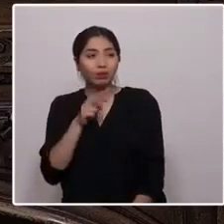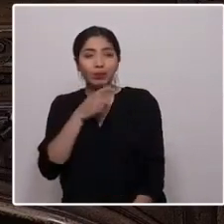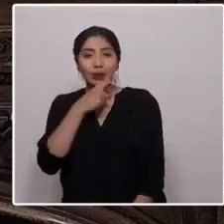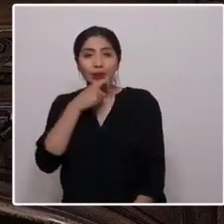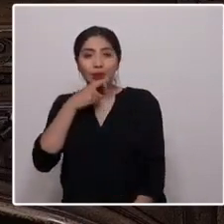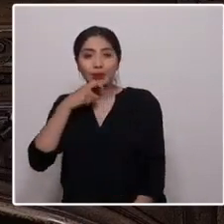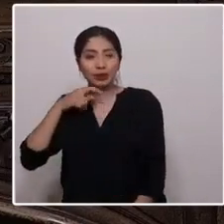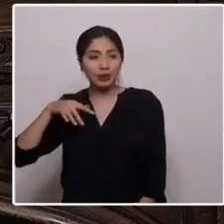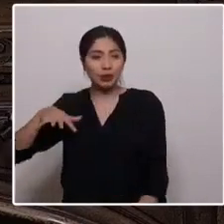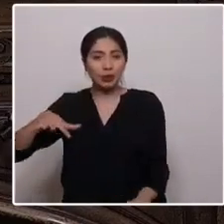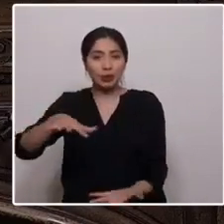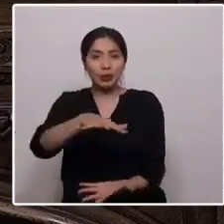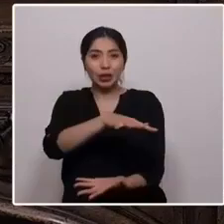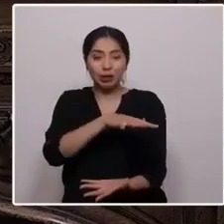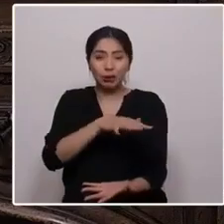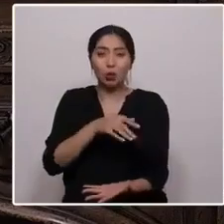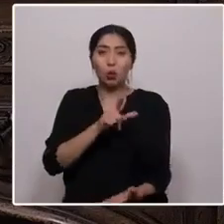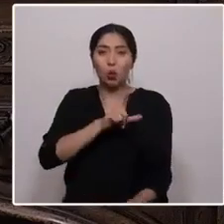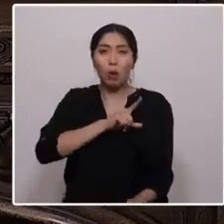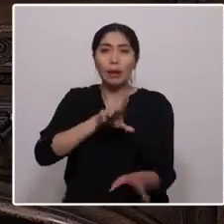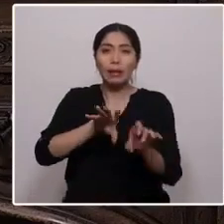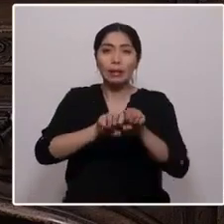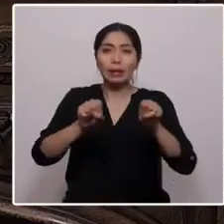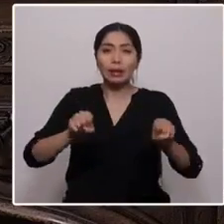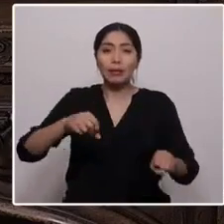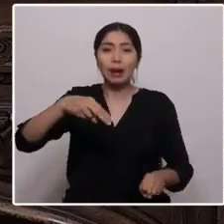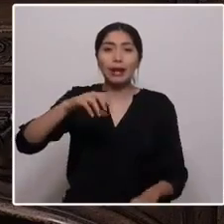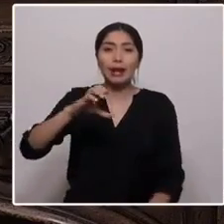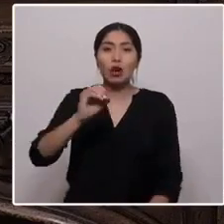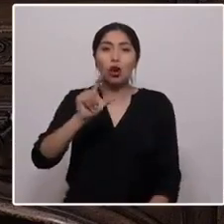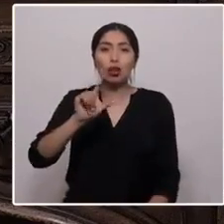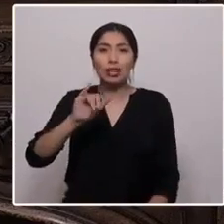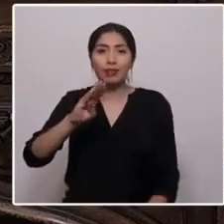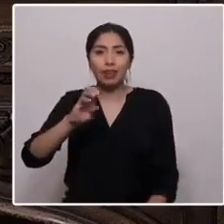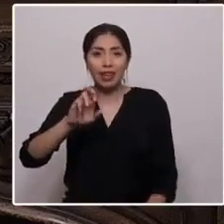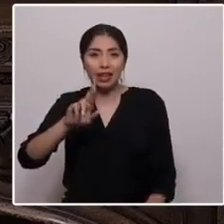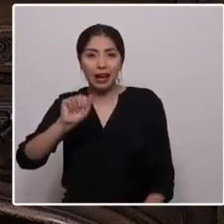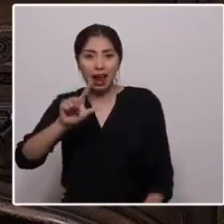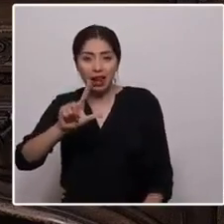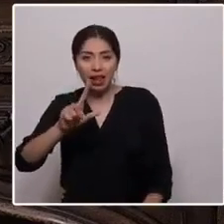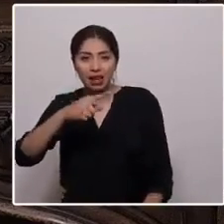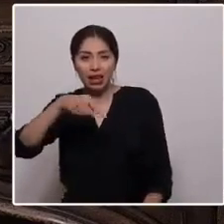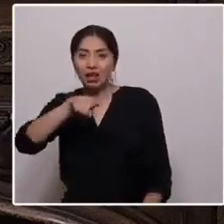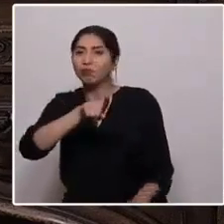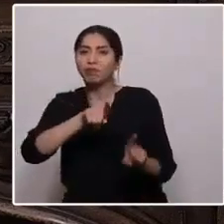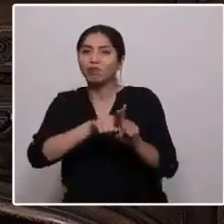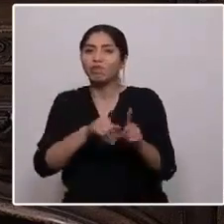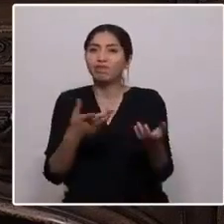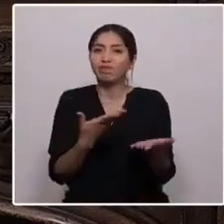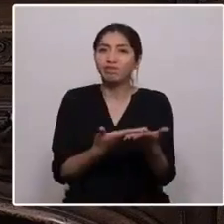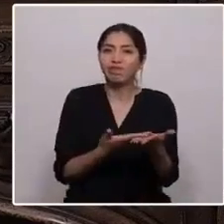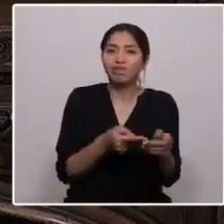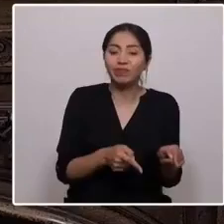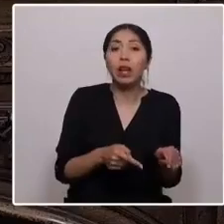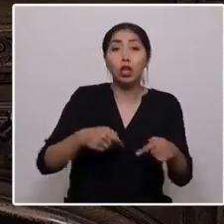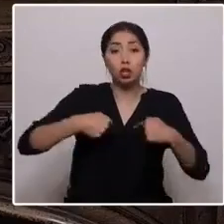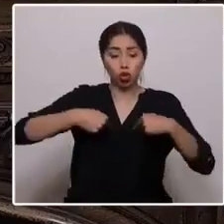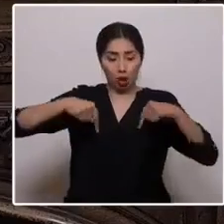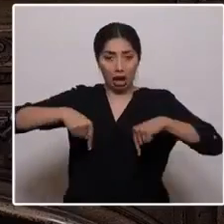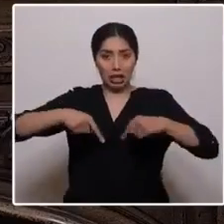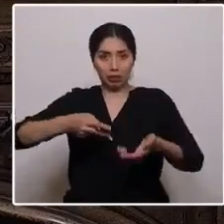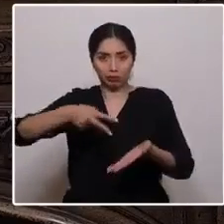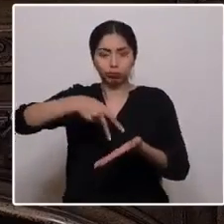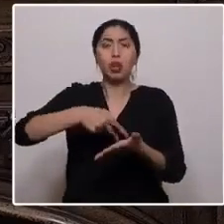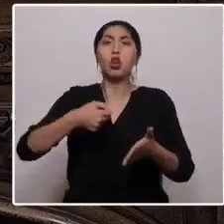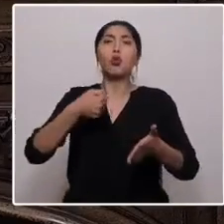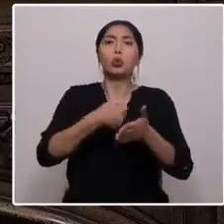sistema neoliberal en la cual no han sumido tan doloroso proceso de asimilación. Estoy aquí luchando por el pueblo